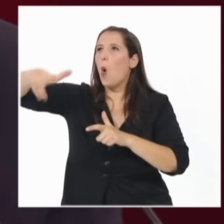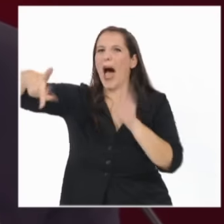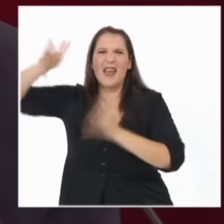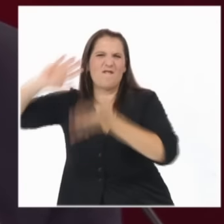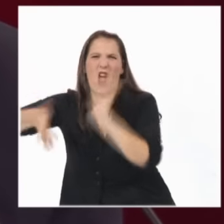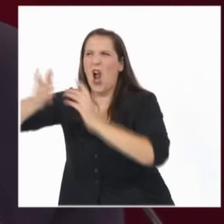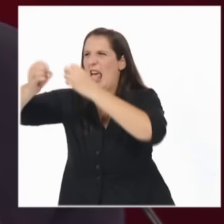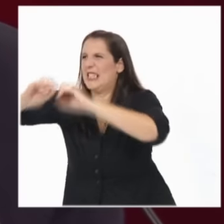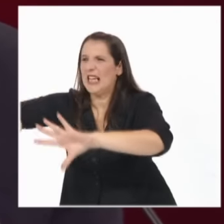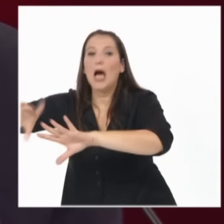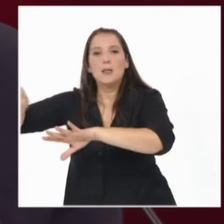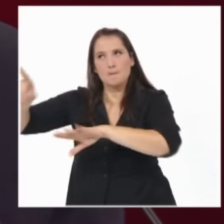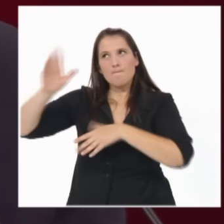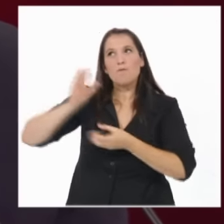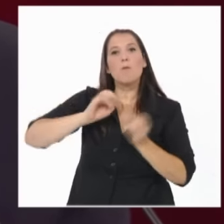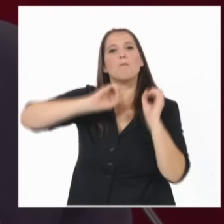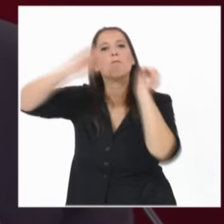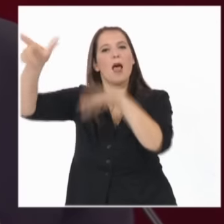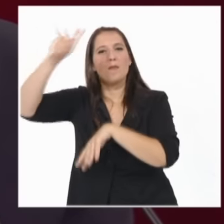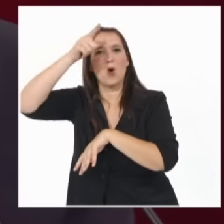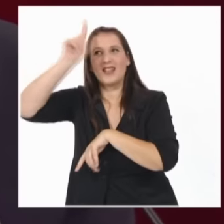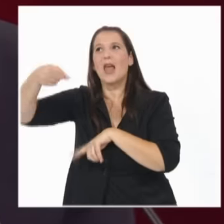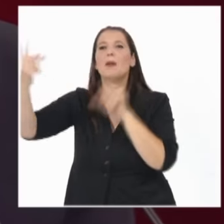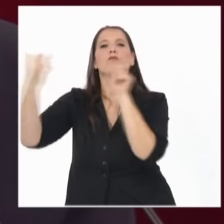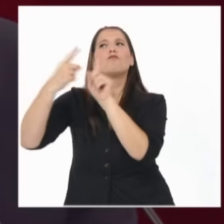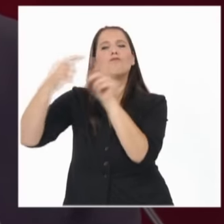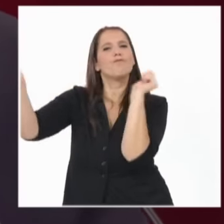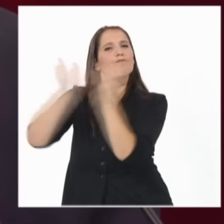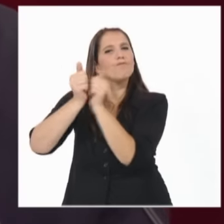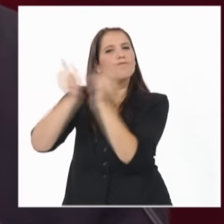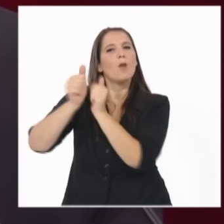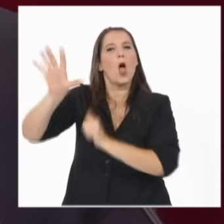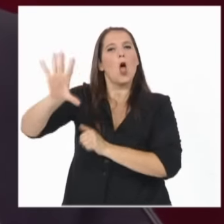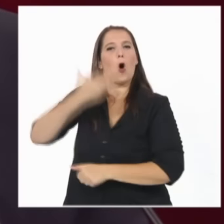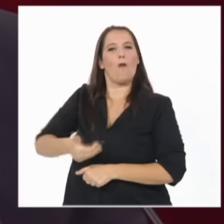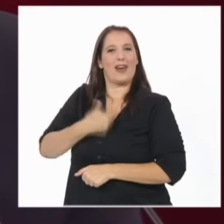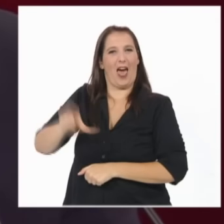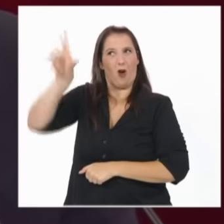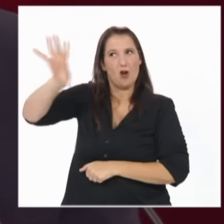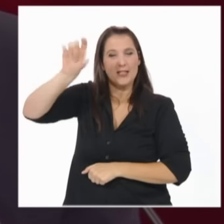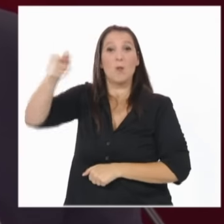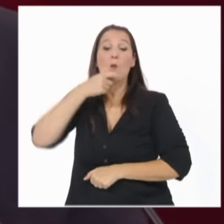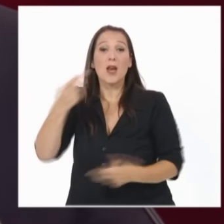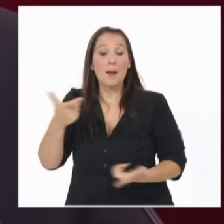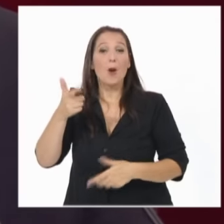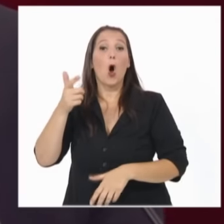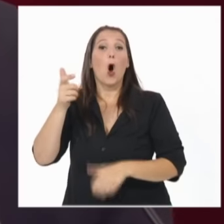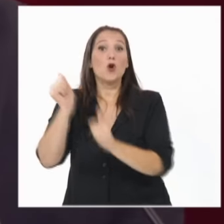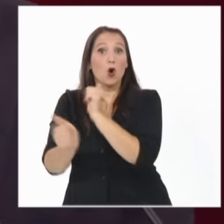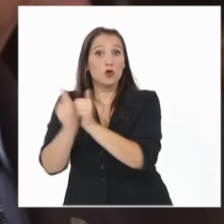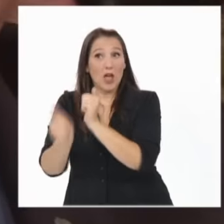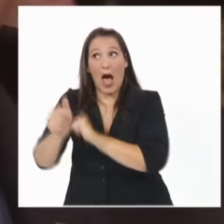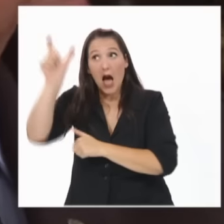los gobernadores. Por ejemplo, en Rosario, redujimos un 20% la tasa de homicidios